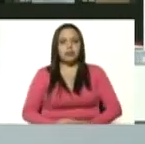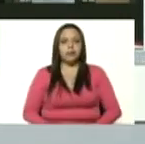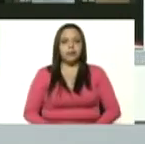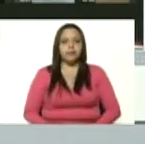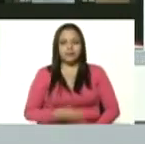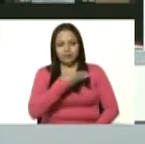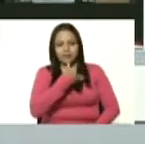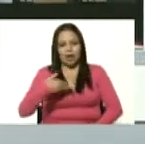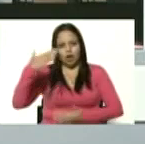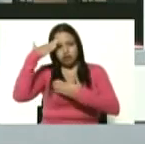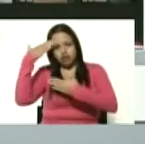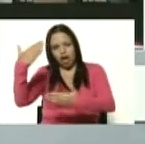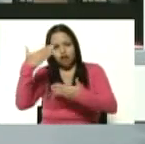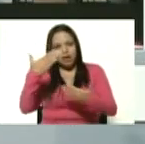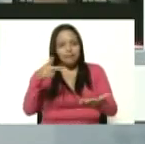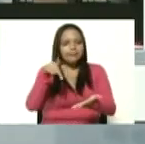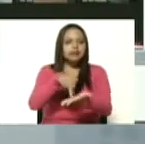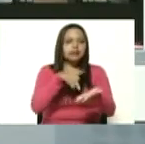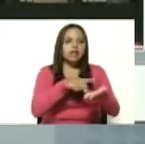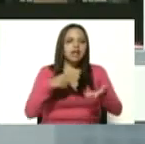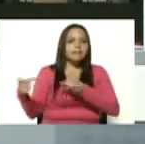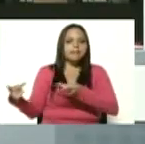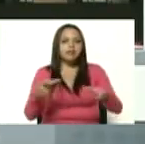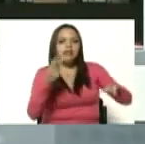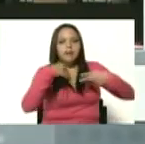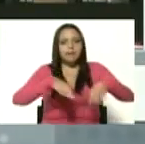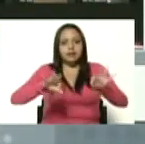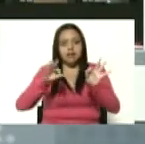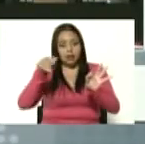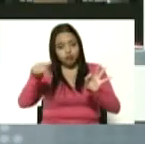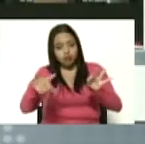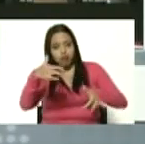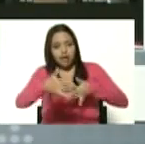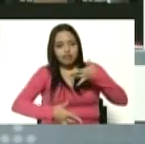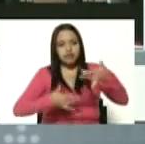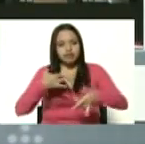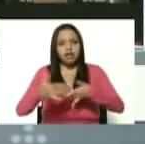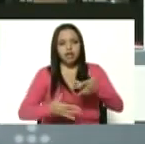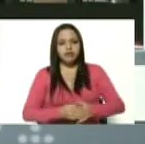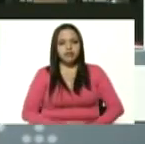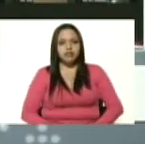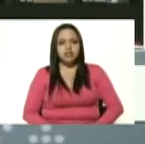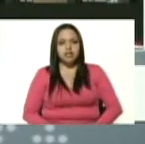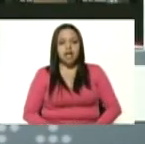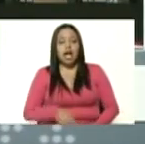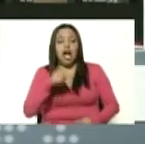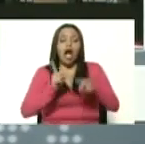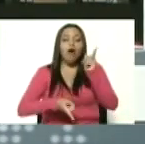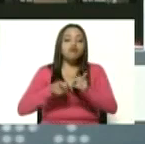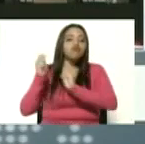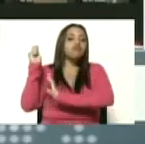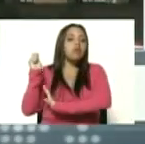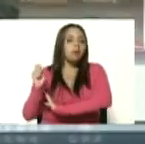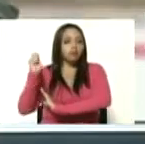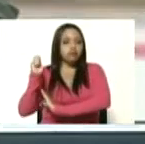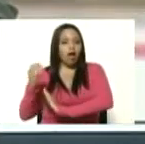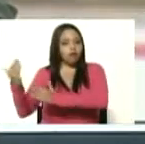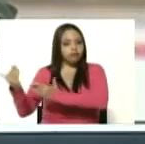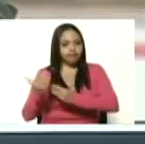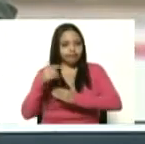saludar la presencia, como invitados especiales, de un conjunto de diputados y diputadas